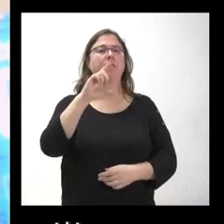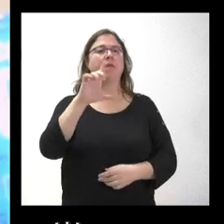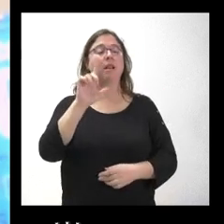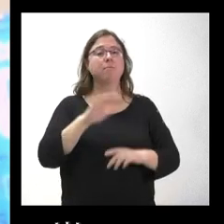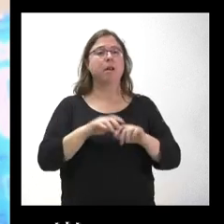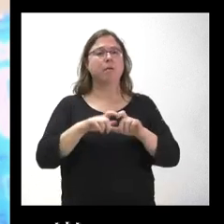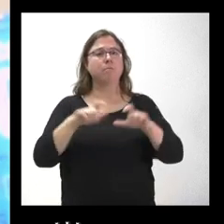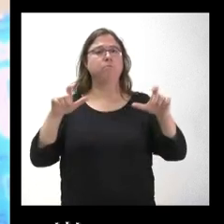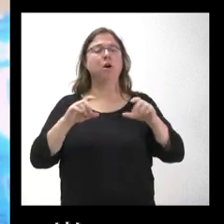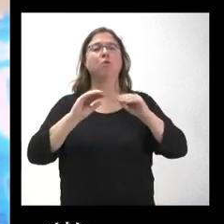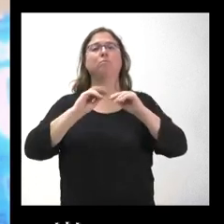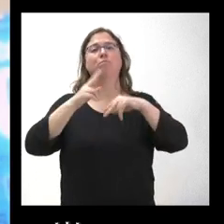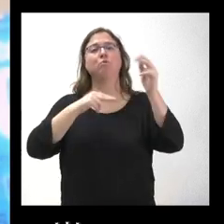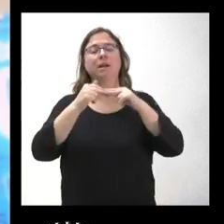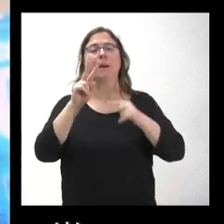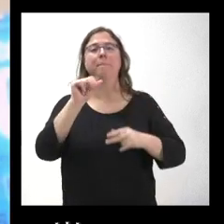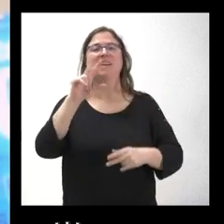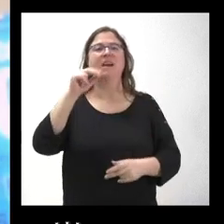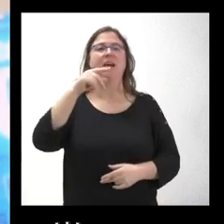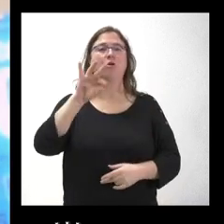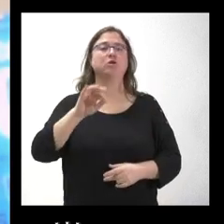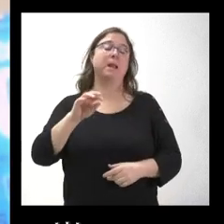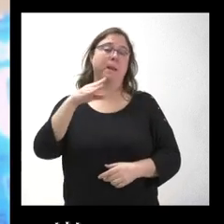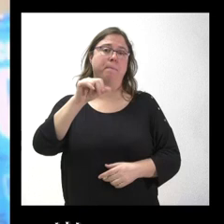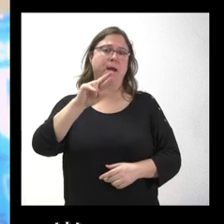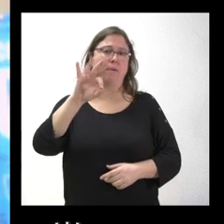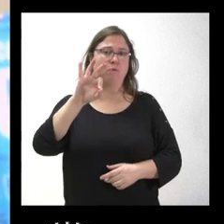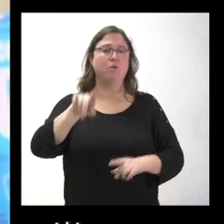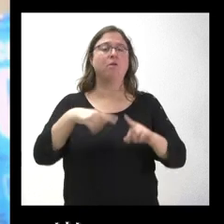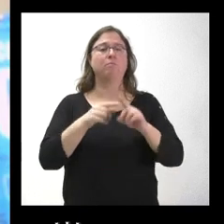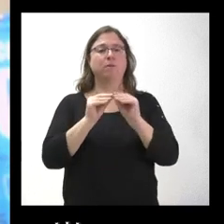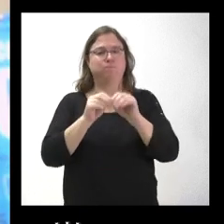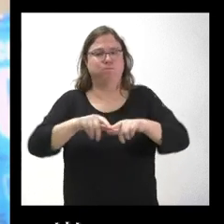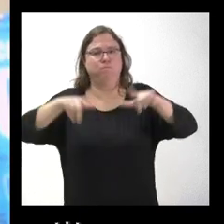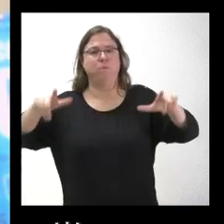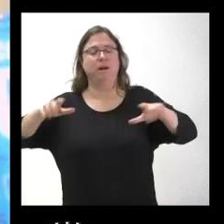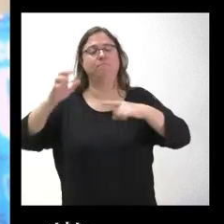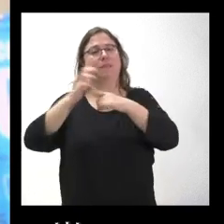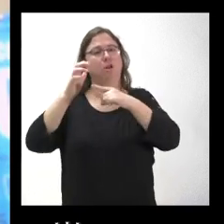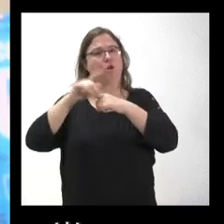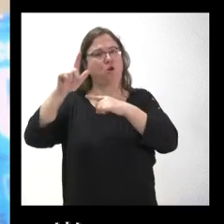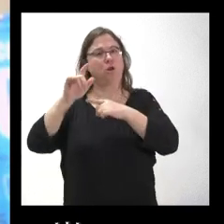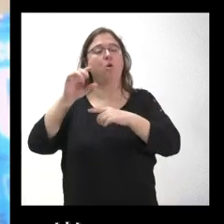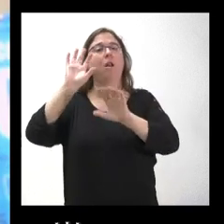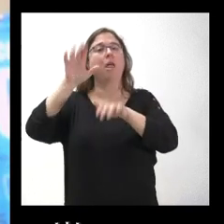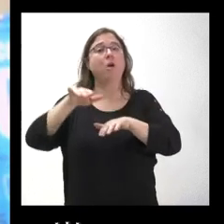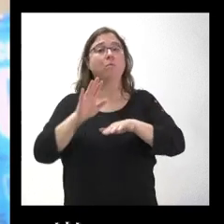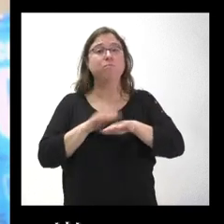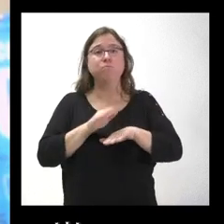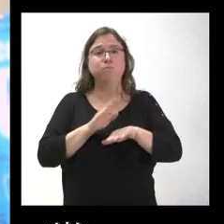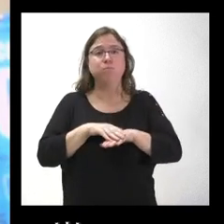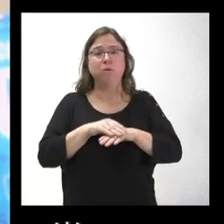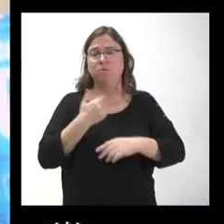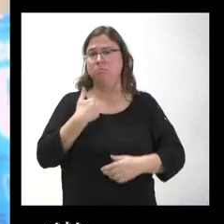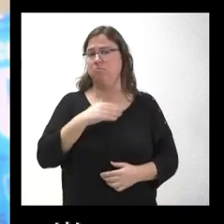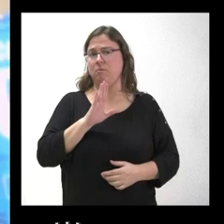polígono industrial de Villadangos del Páramo y también para la ampliación del parque tecnológico de León, porque, como muy bien indica